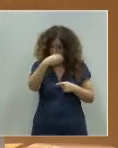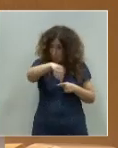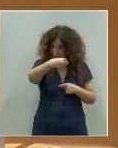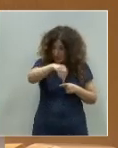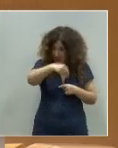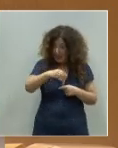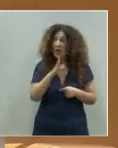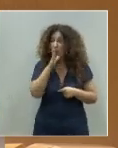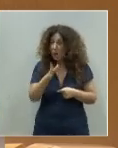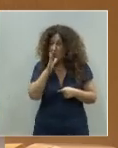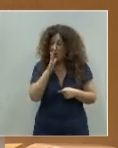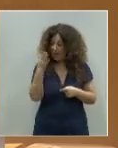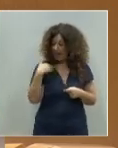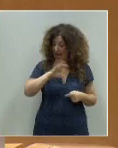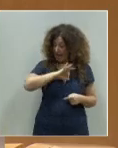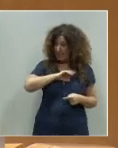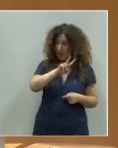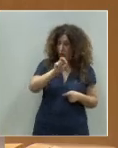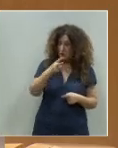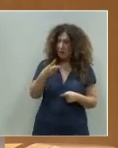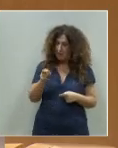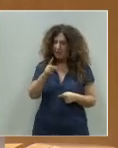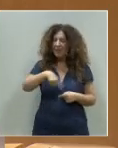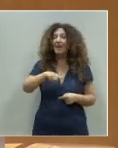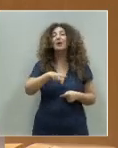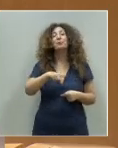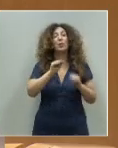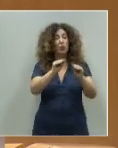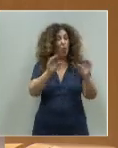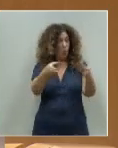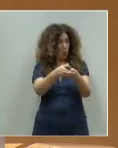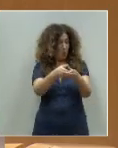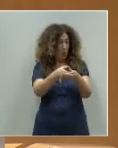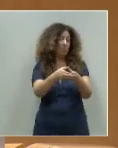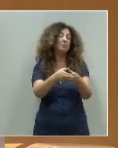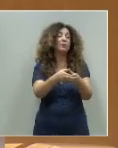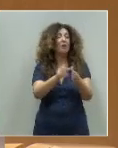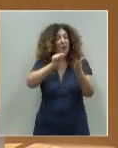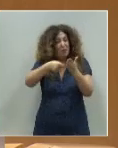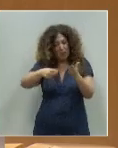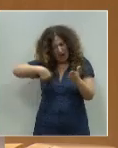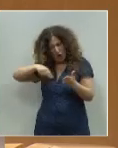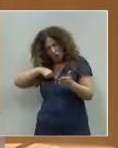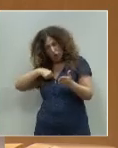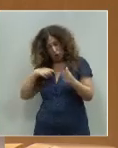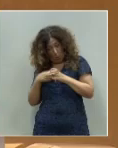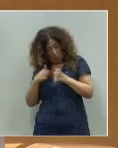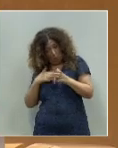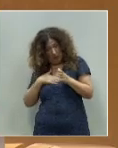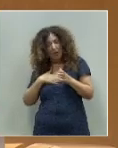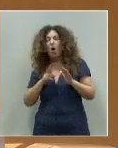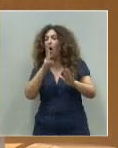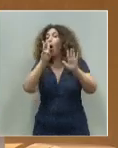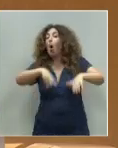cosas, porque en enero de 2020 su partido afirmó con nosotros, con mi partido, que en ocho meses solucionaría el problema de espolio